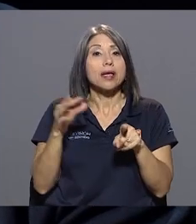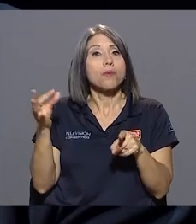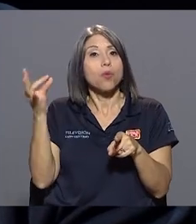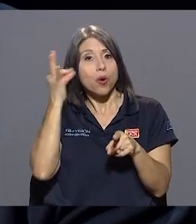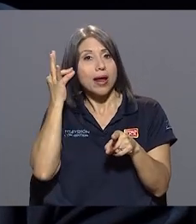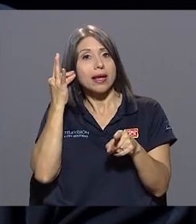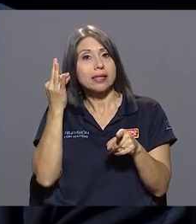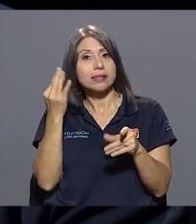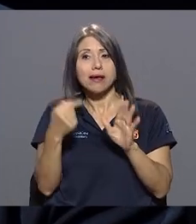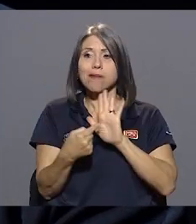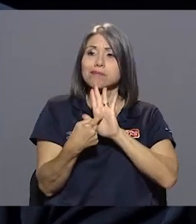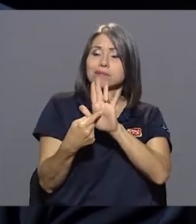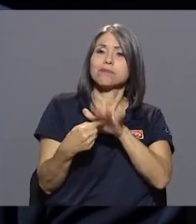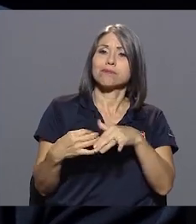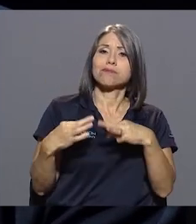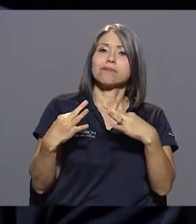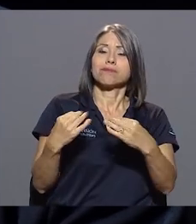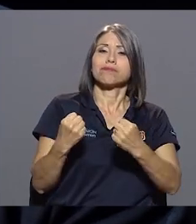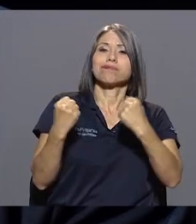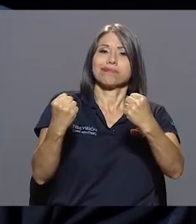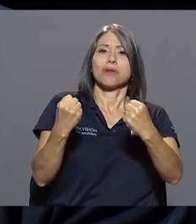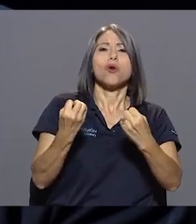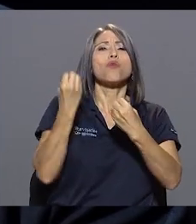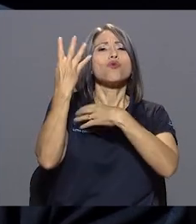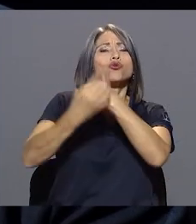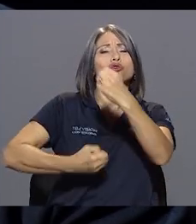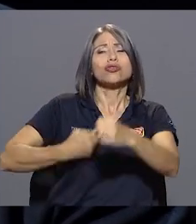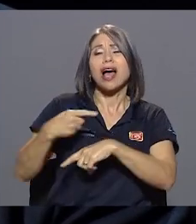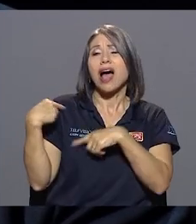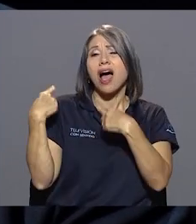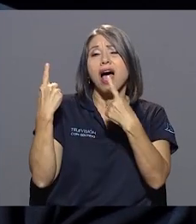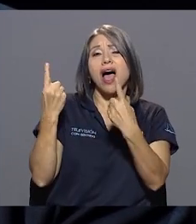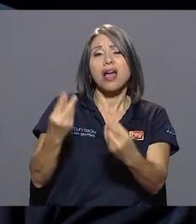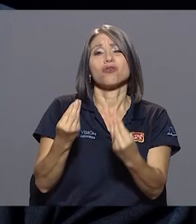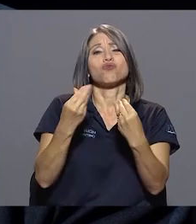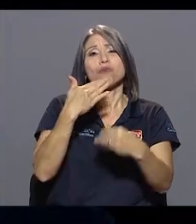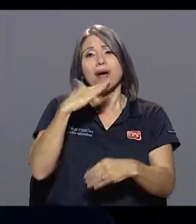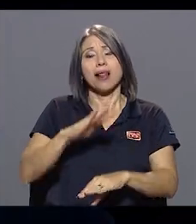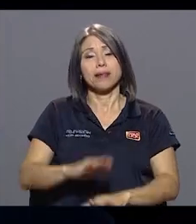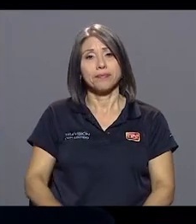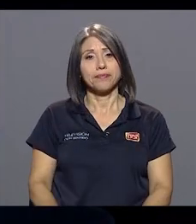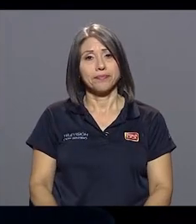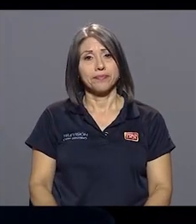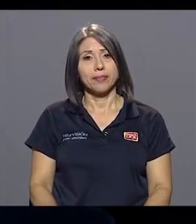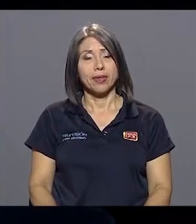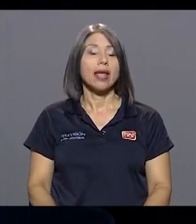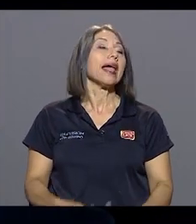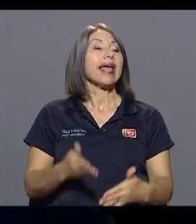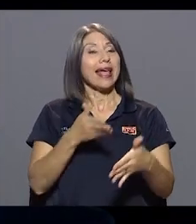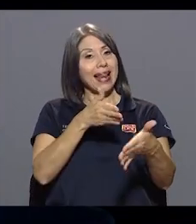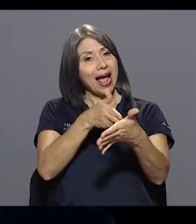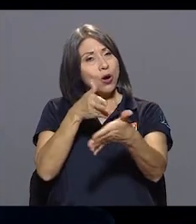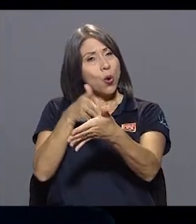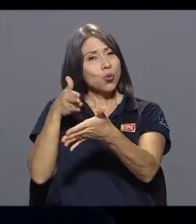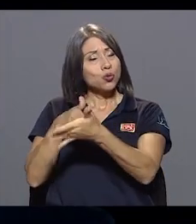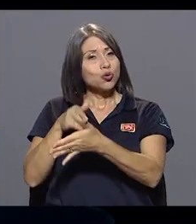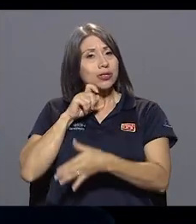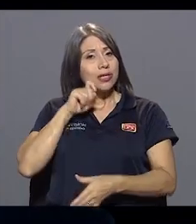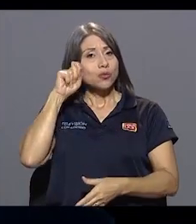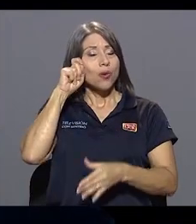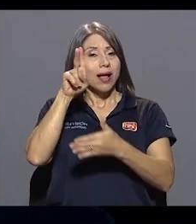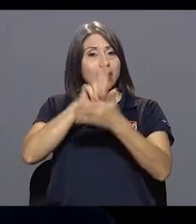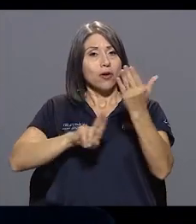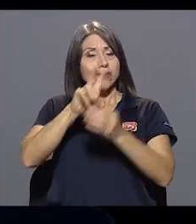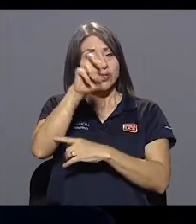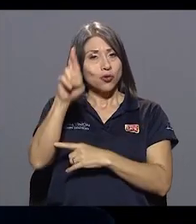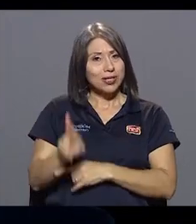que la han pasado mal durante muchos, muchos años, don César? El acoso, perdón, el acoso sexual en la Universidad de Costa